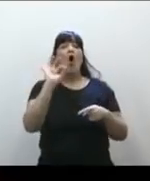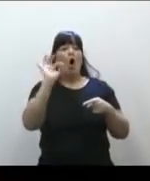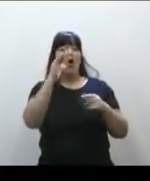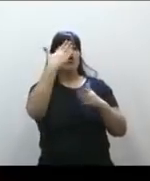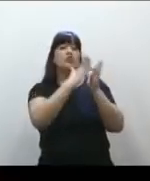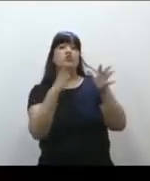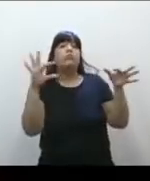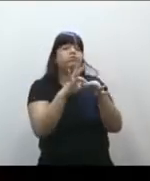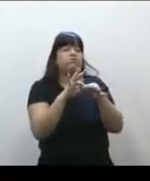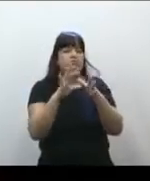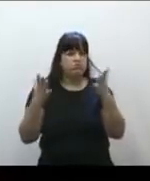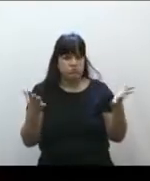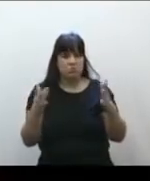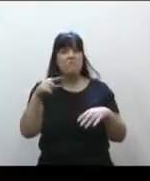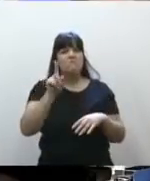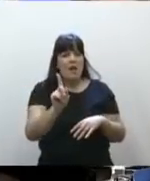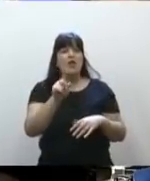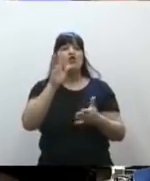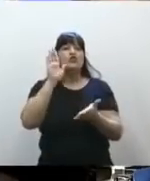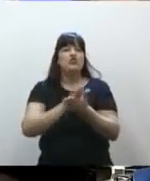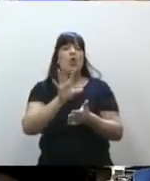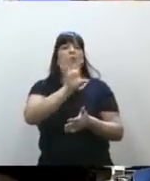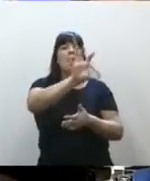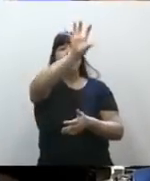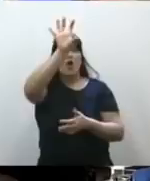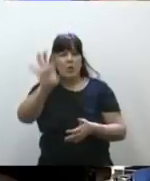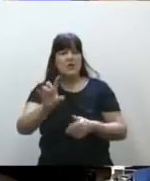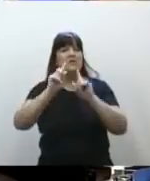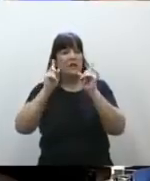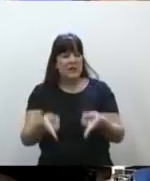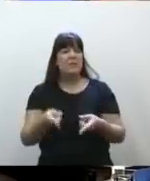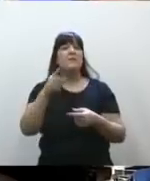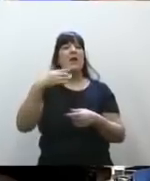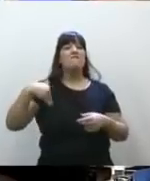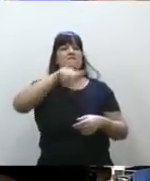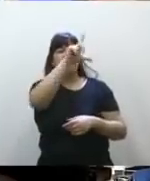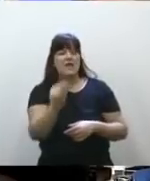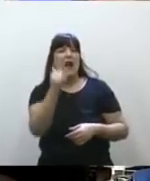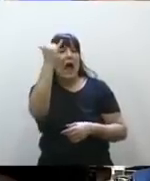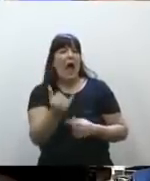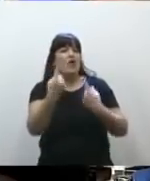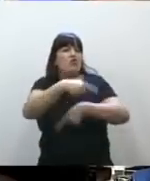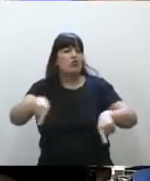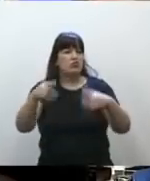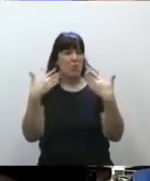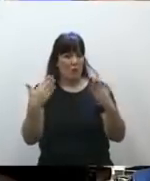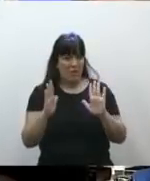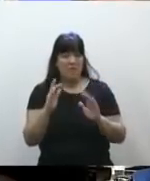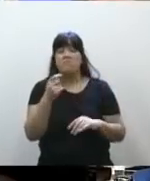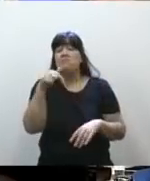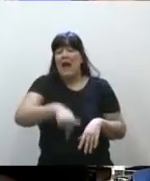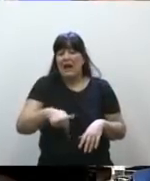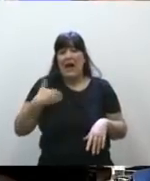pero en este caso referido a las competencias provinciales y federales. No tengo duda alguna, por lo menos en la Argentina,